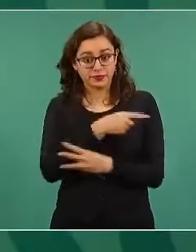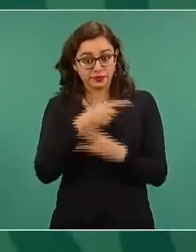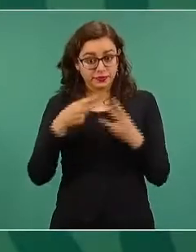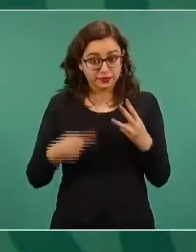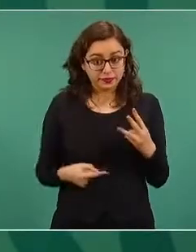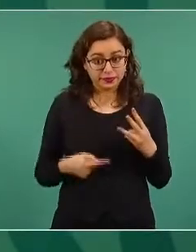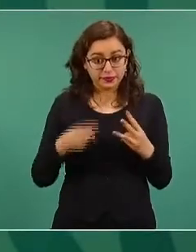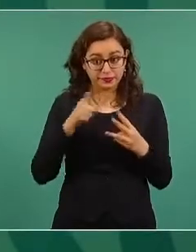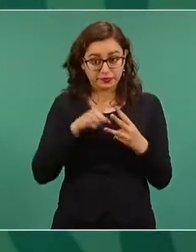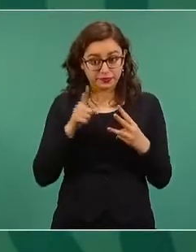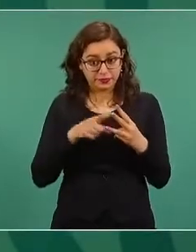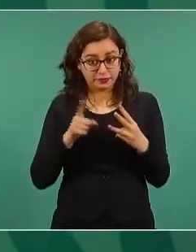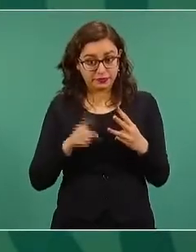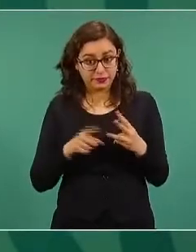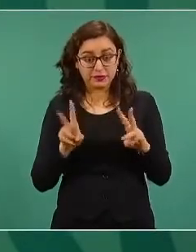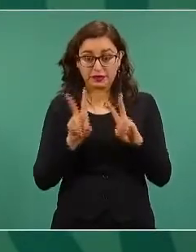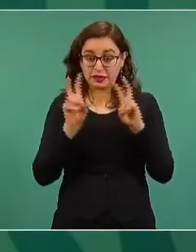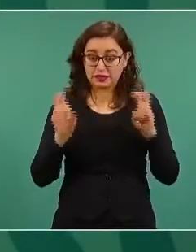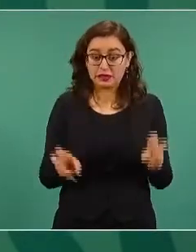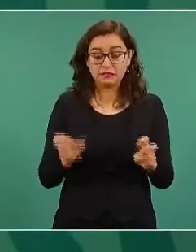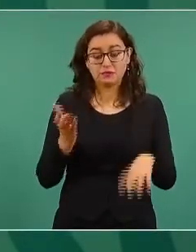son muy importantes.